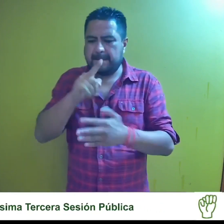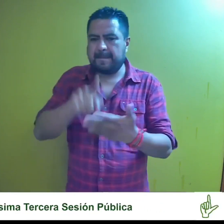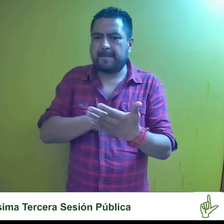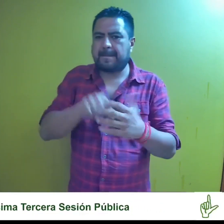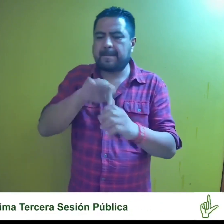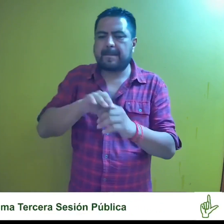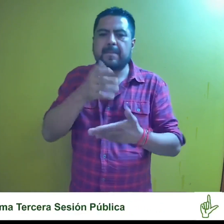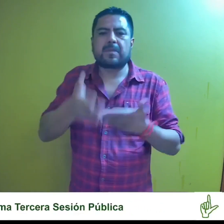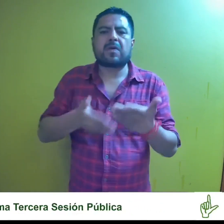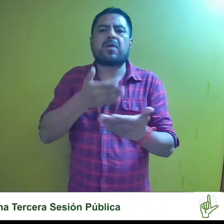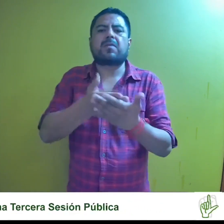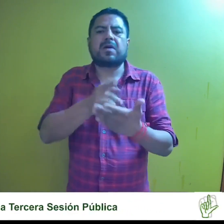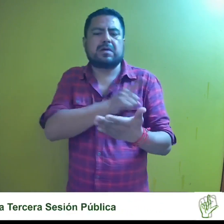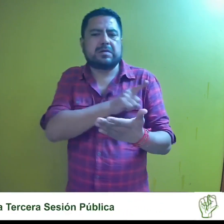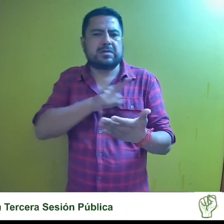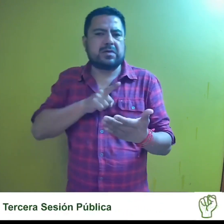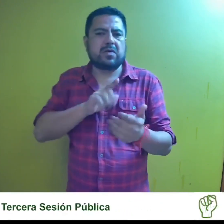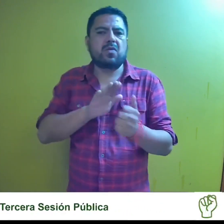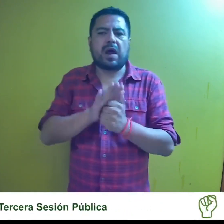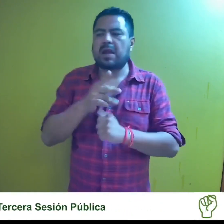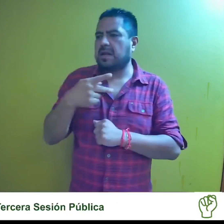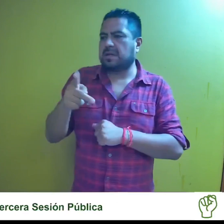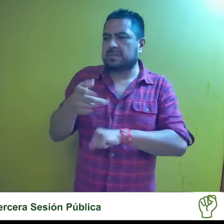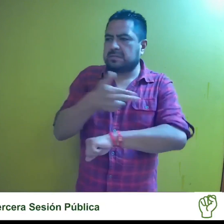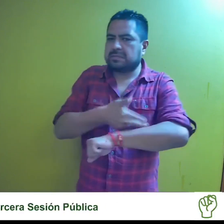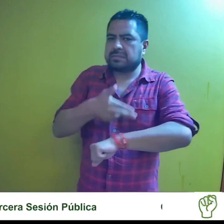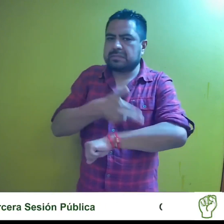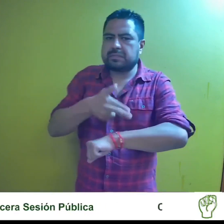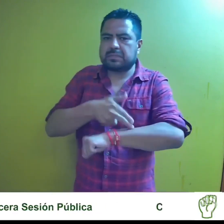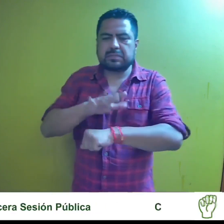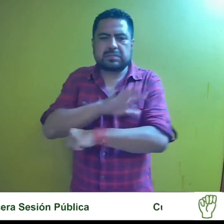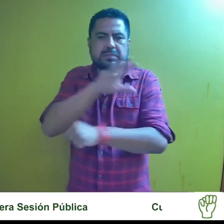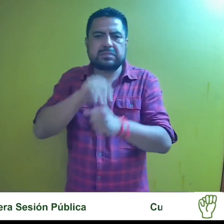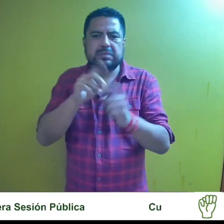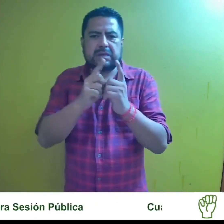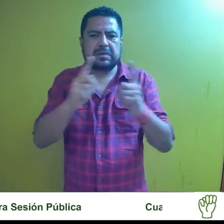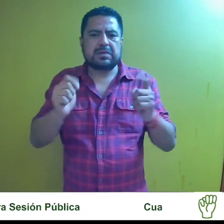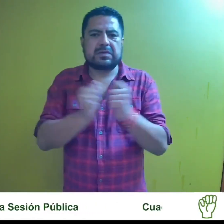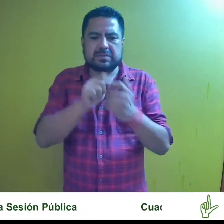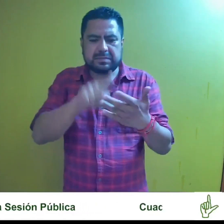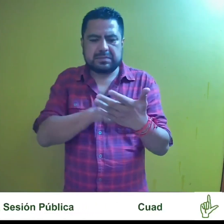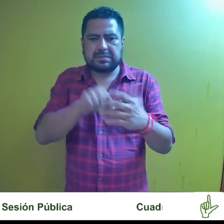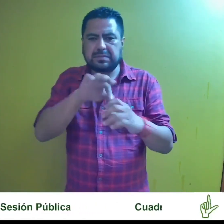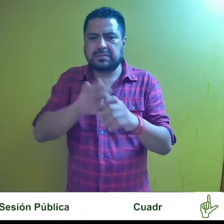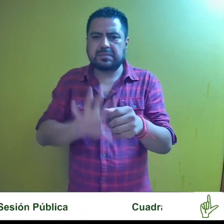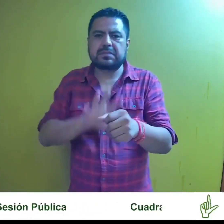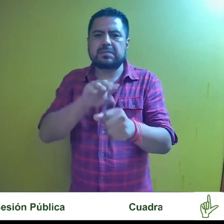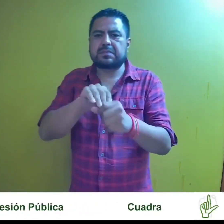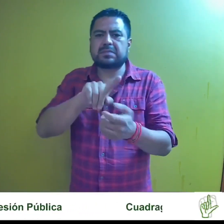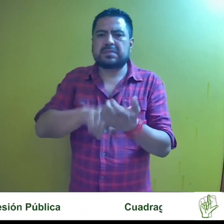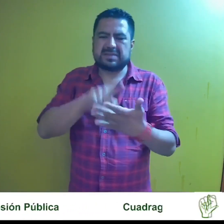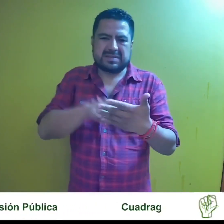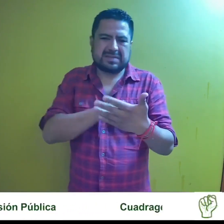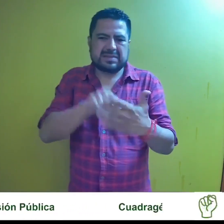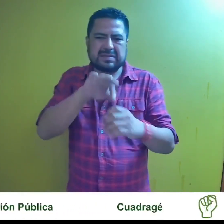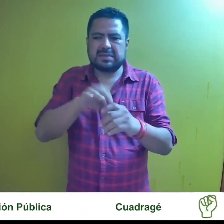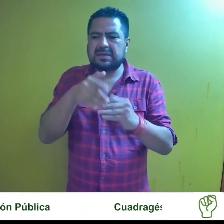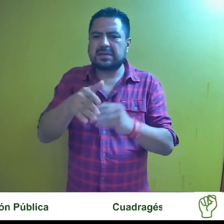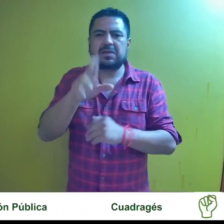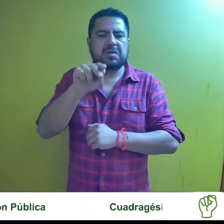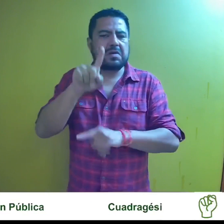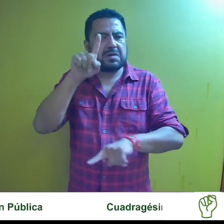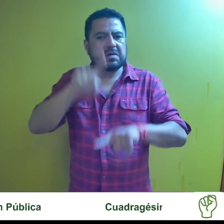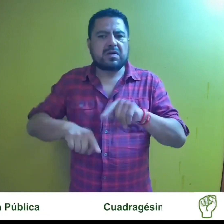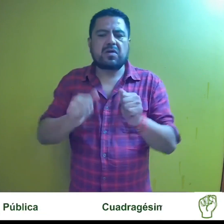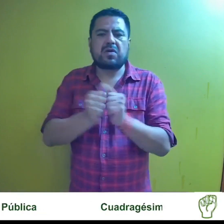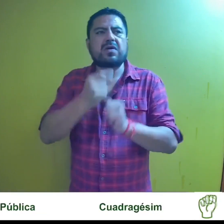se propone desestimar su petición, toda vez que el desarrollo del proceso electoral, incluyendo la celebración de la jornada electoral, no impide